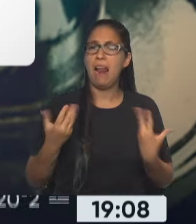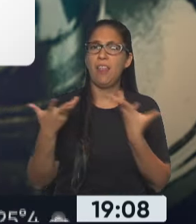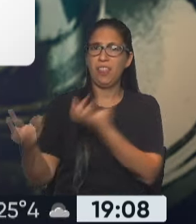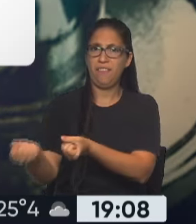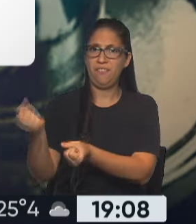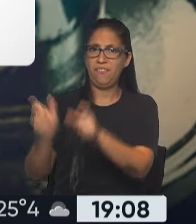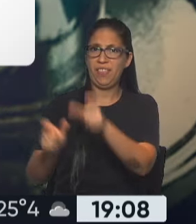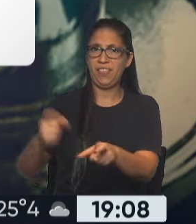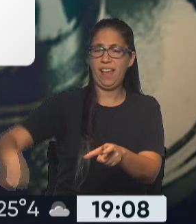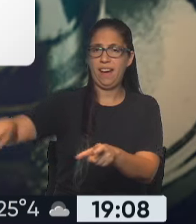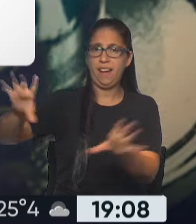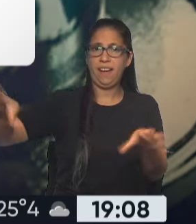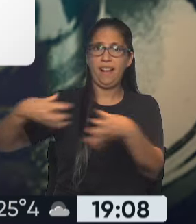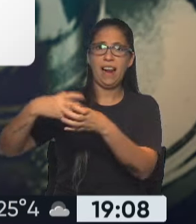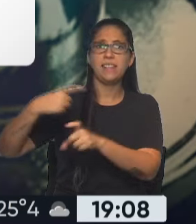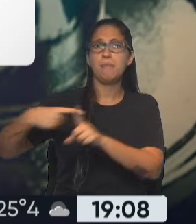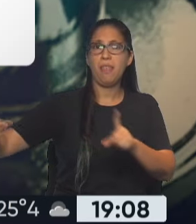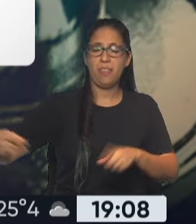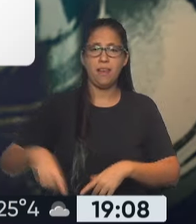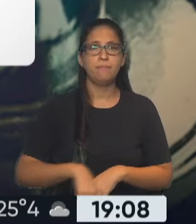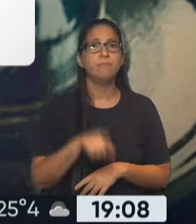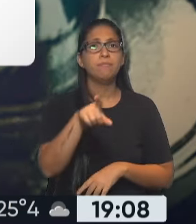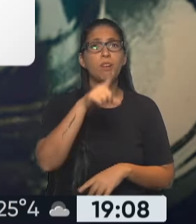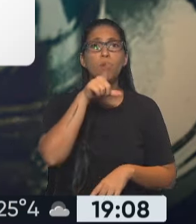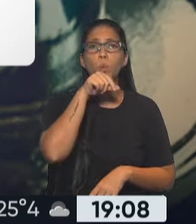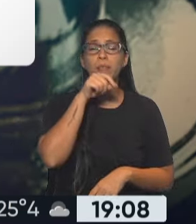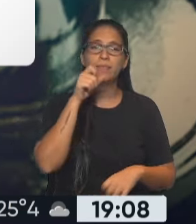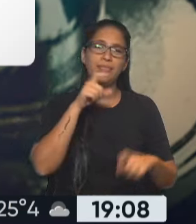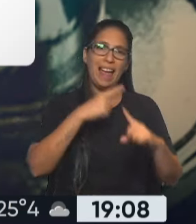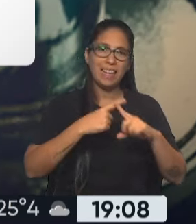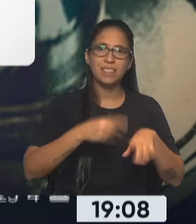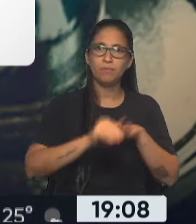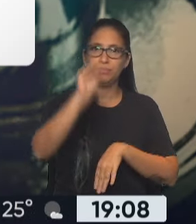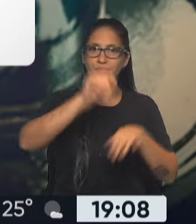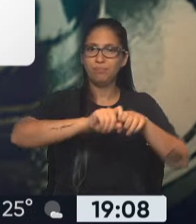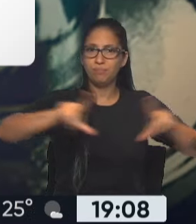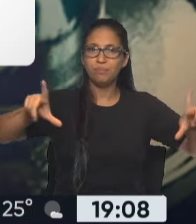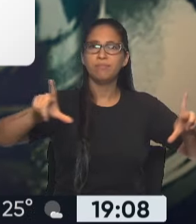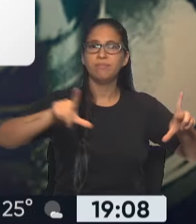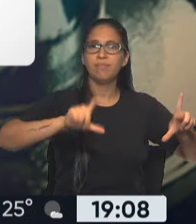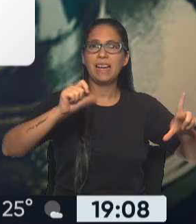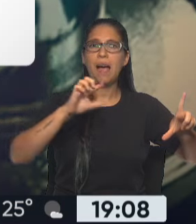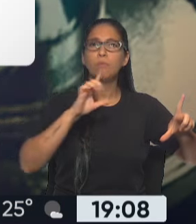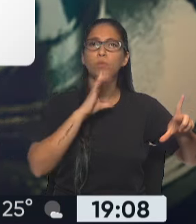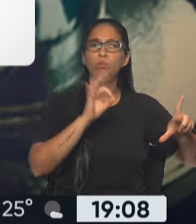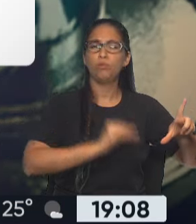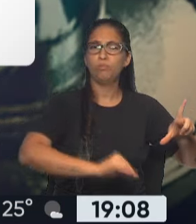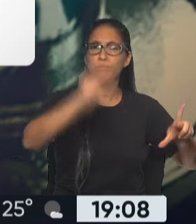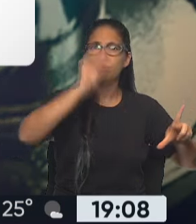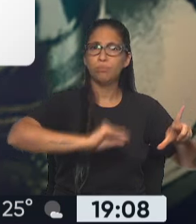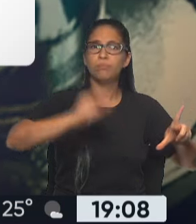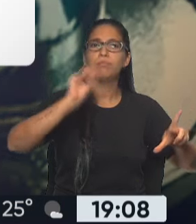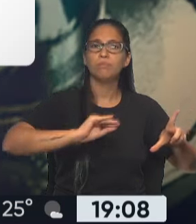clase media a través de la red social X. De esta manera, el Ministro de Economía, Luis Caputo, se refirió a los